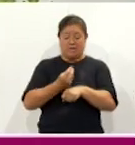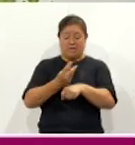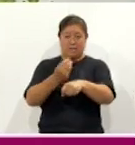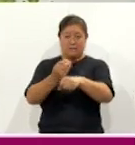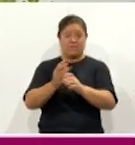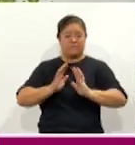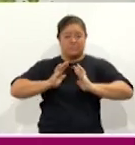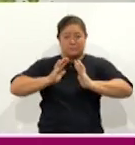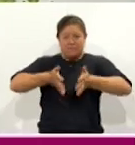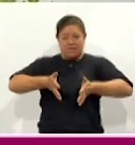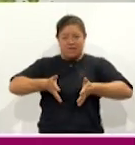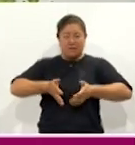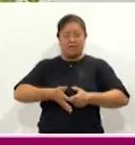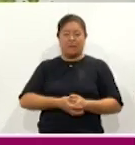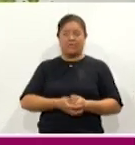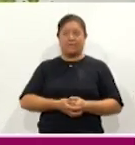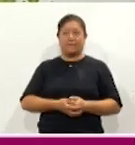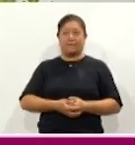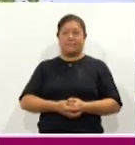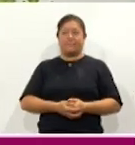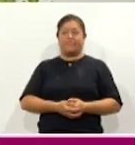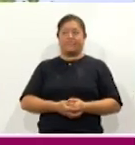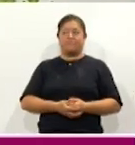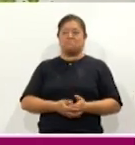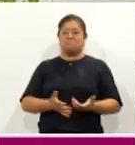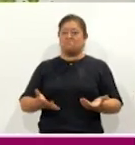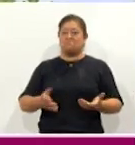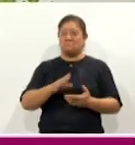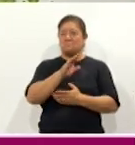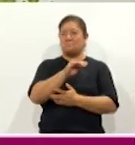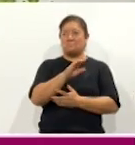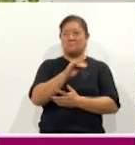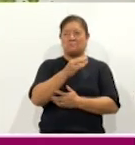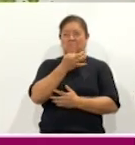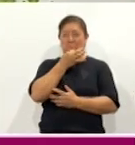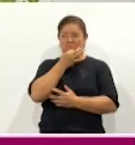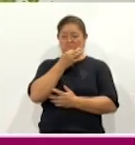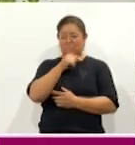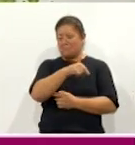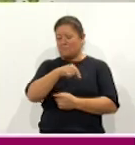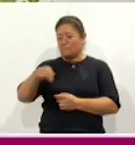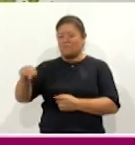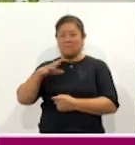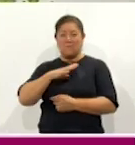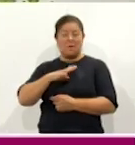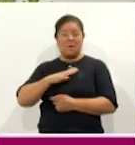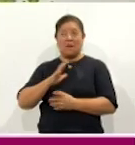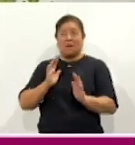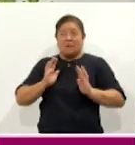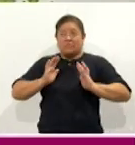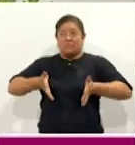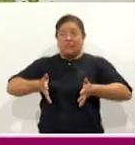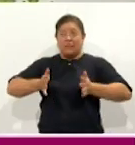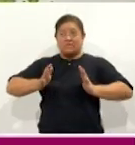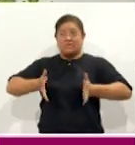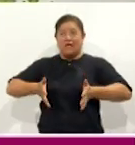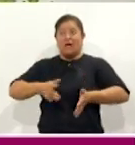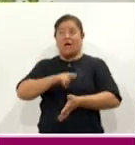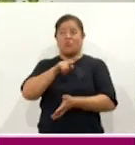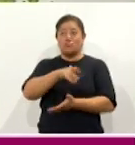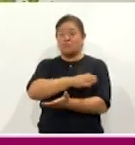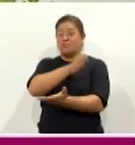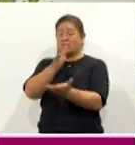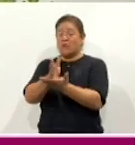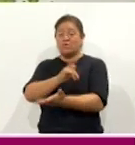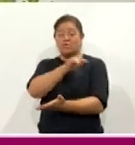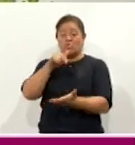a una hora 90 minutos estarán prácticamente en un lugar mágico para